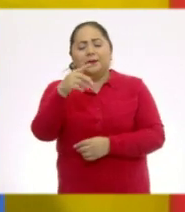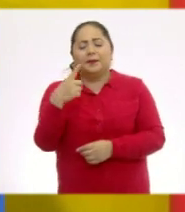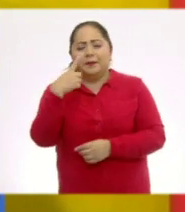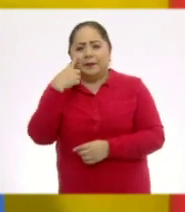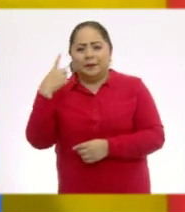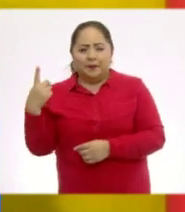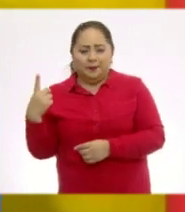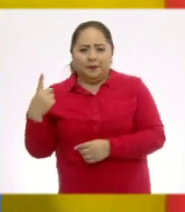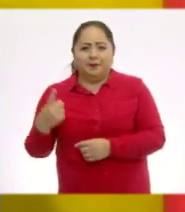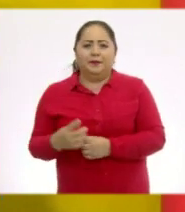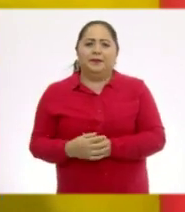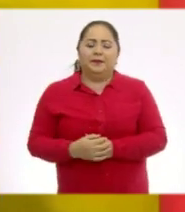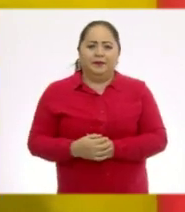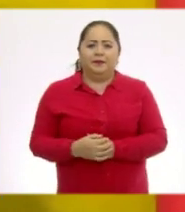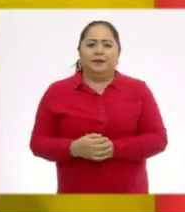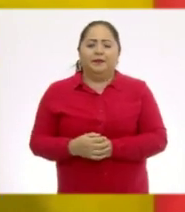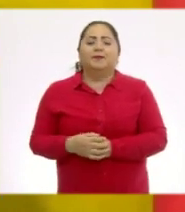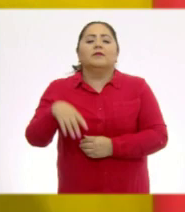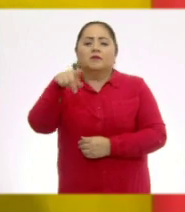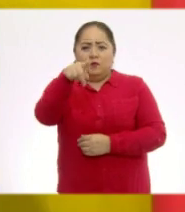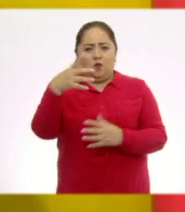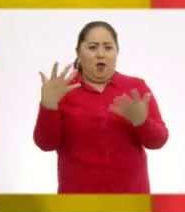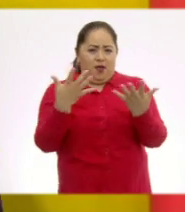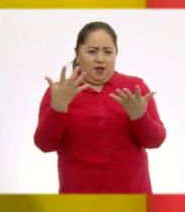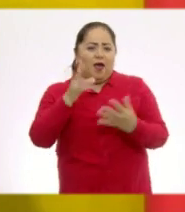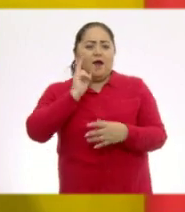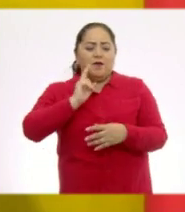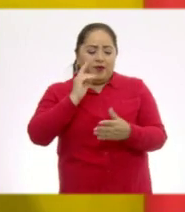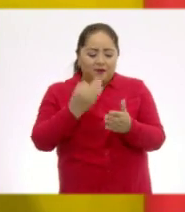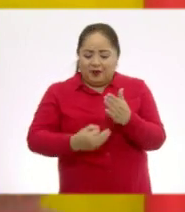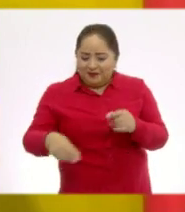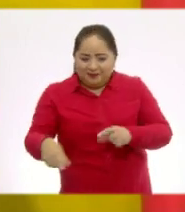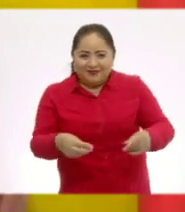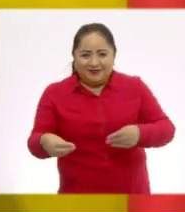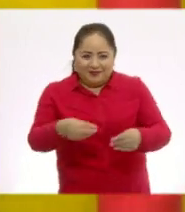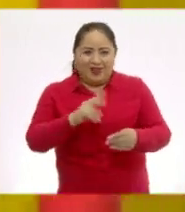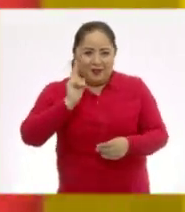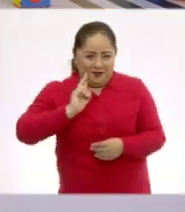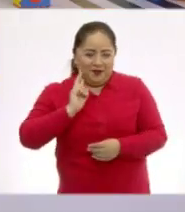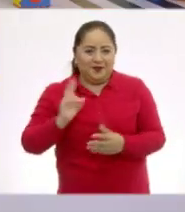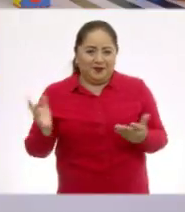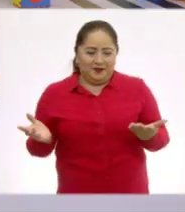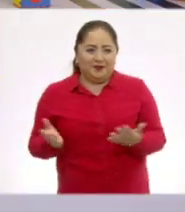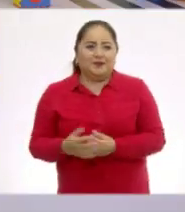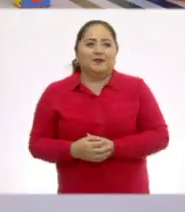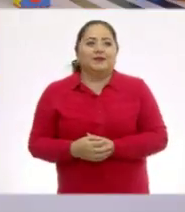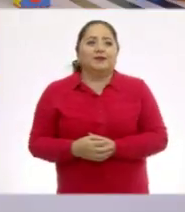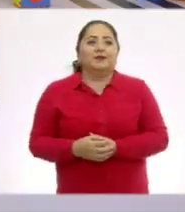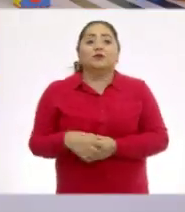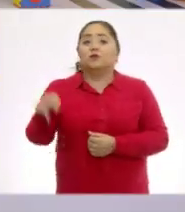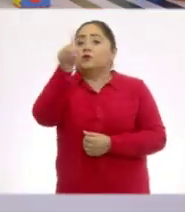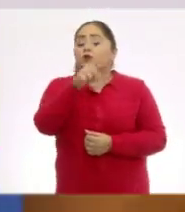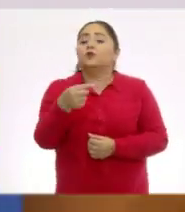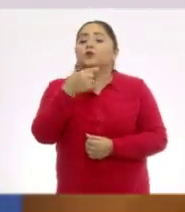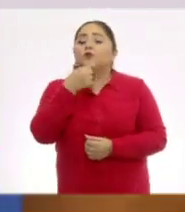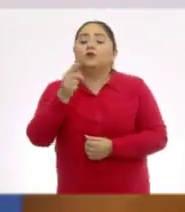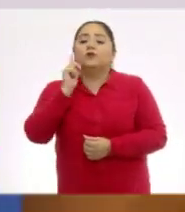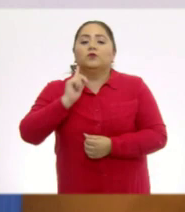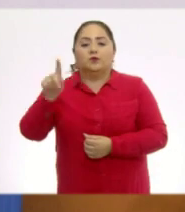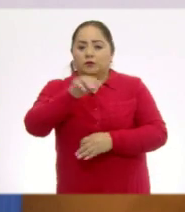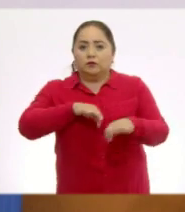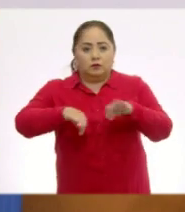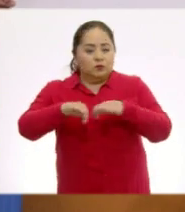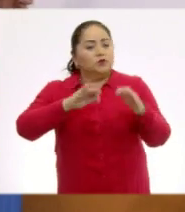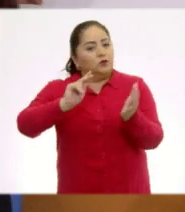a ponerla en práctica. ¿Te parece si tú lo haces con las piezas que tenemos de este lado? ¡Perfecto! Voy al pizarrón. Y nuestros niños y niñas las van a